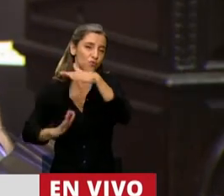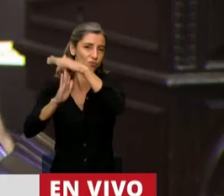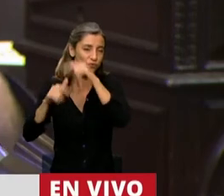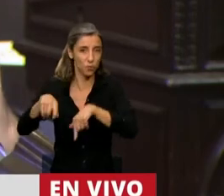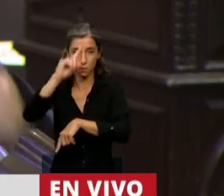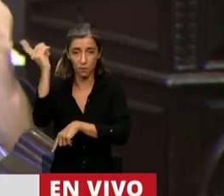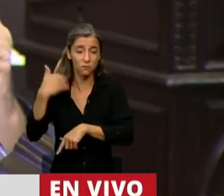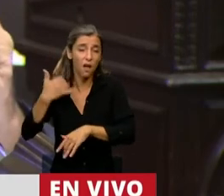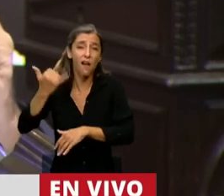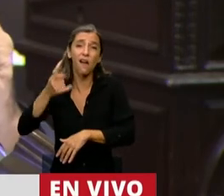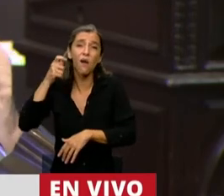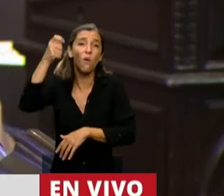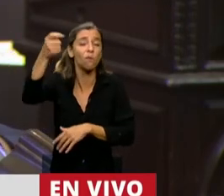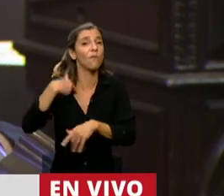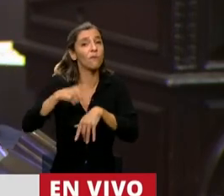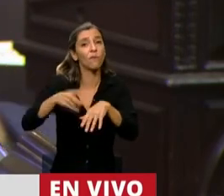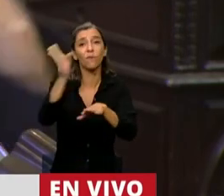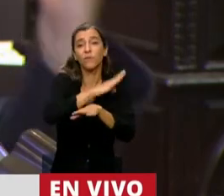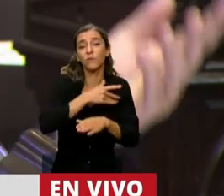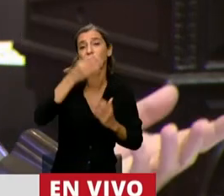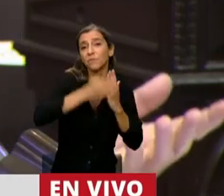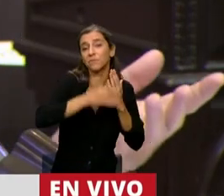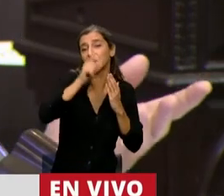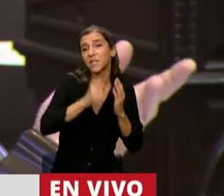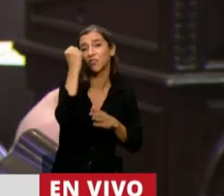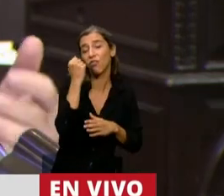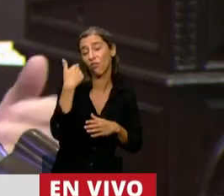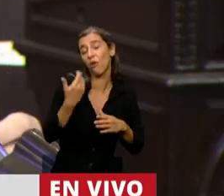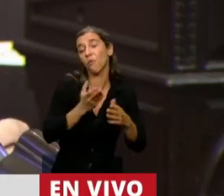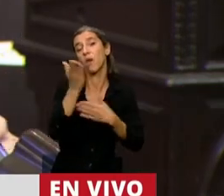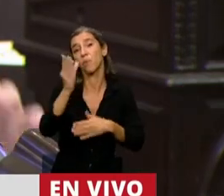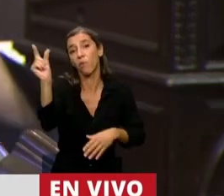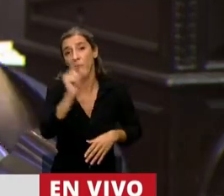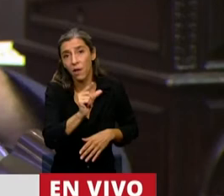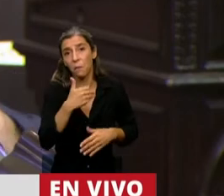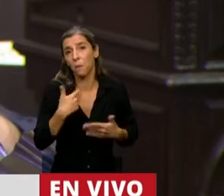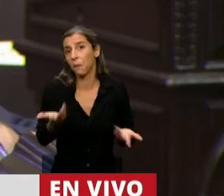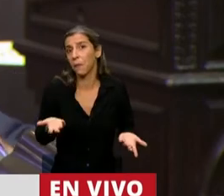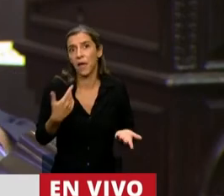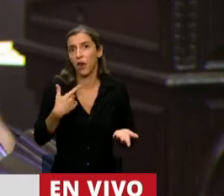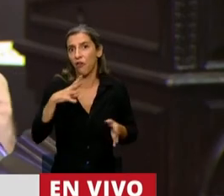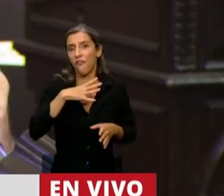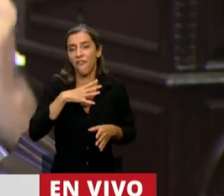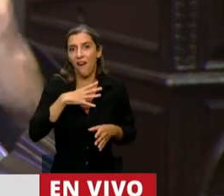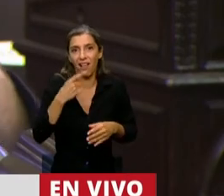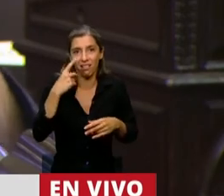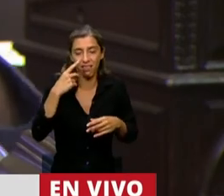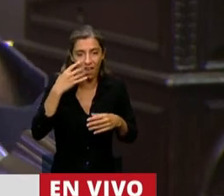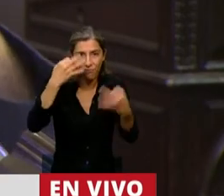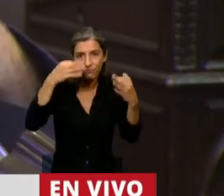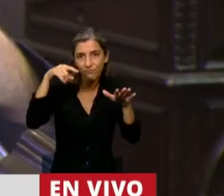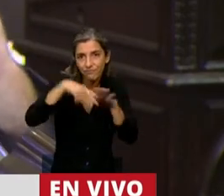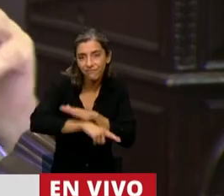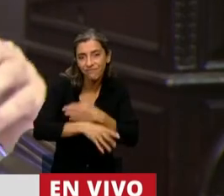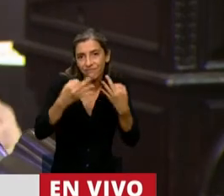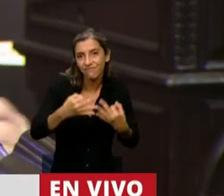tuvo ese Ministro de Economía que negoció ese empréstito sin tomar en consideración temas técnicos vitales que hacen a